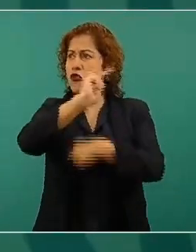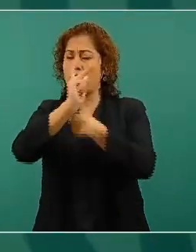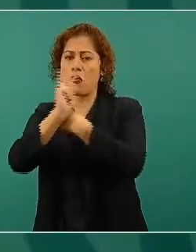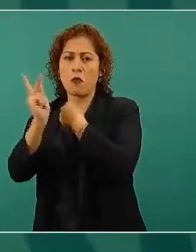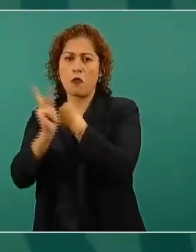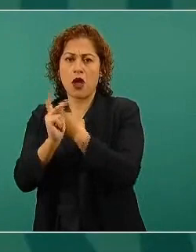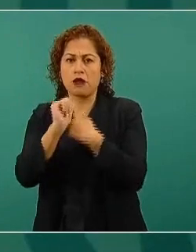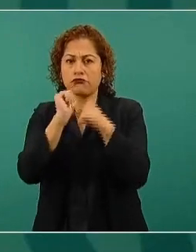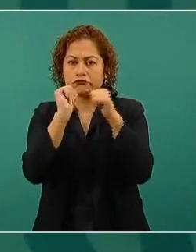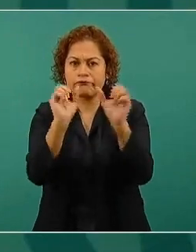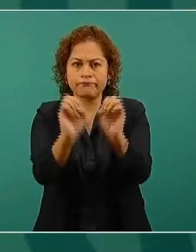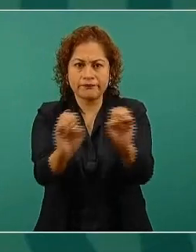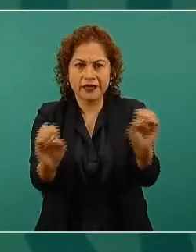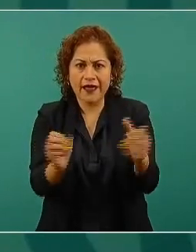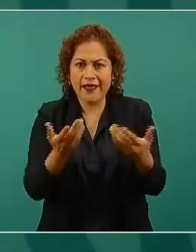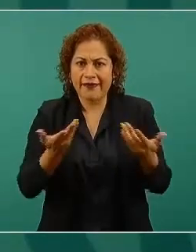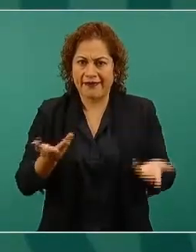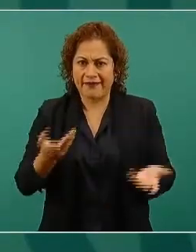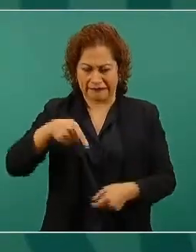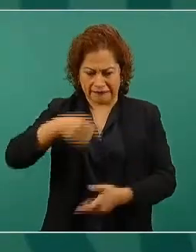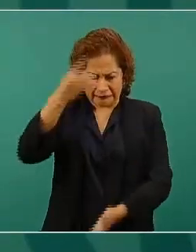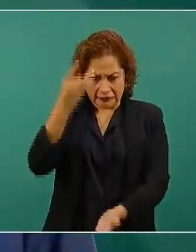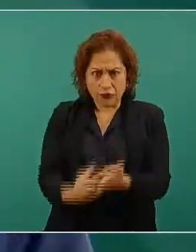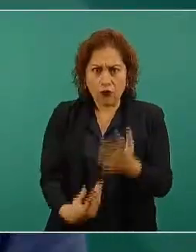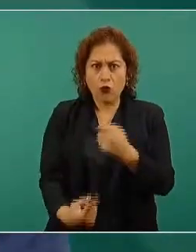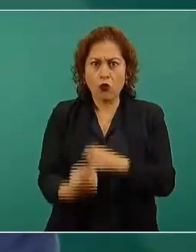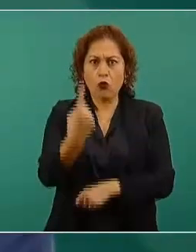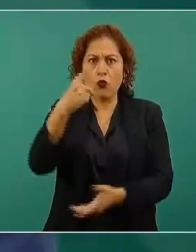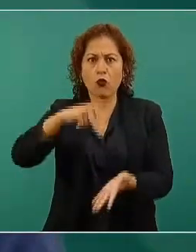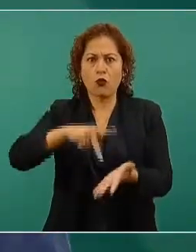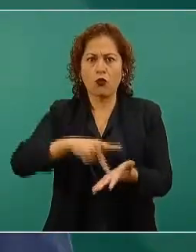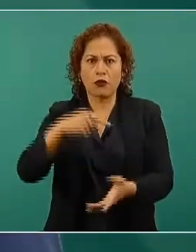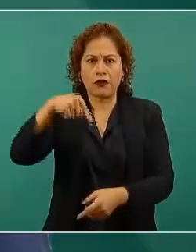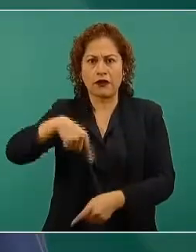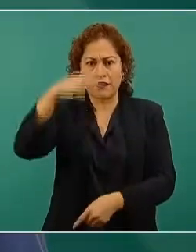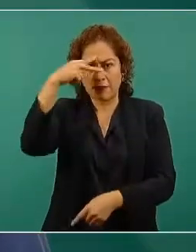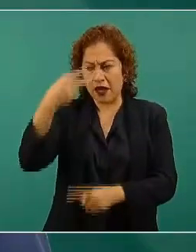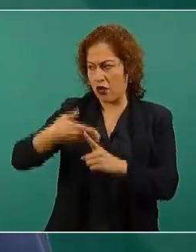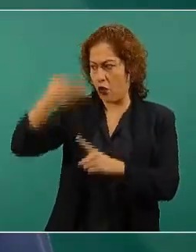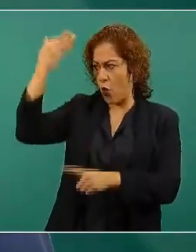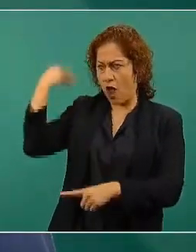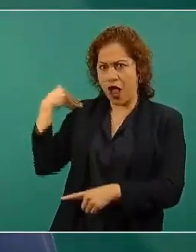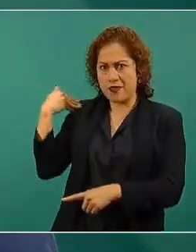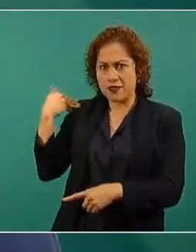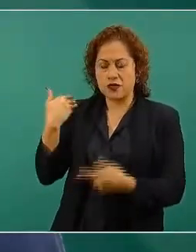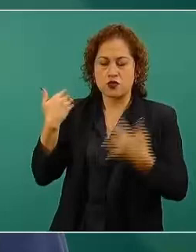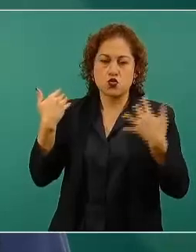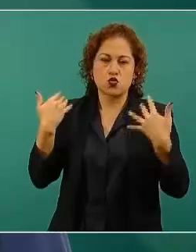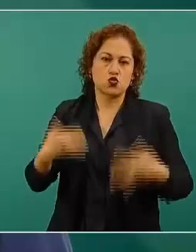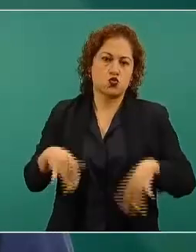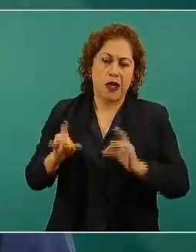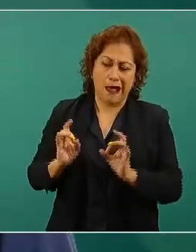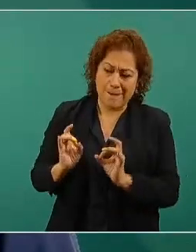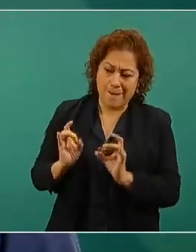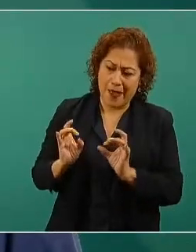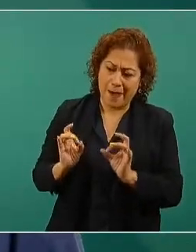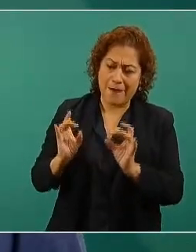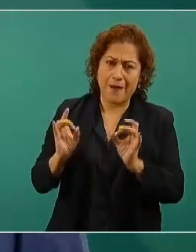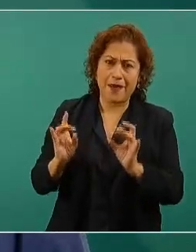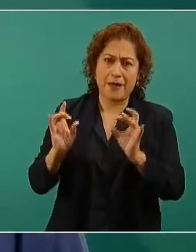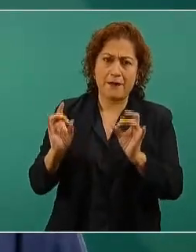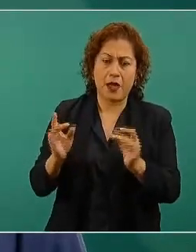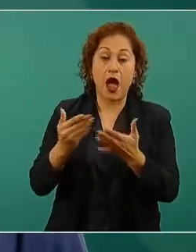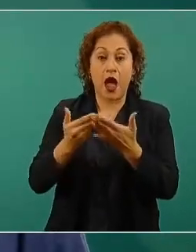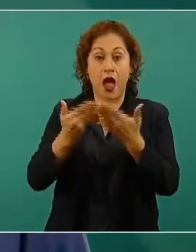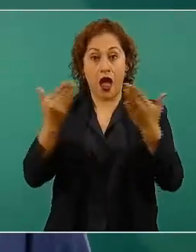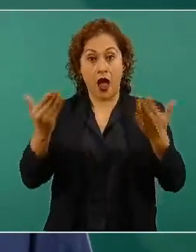Entonces, ahora estamos poniendo orden y ya no queremos